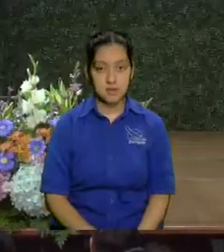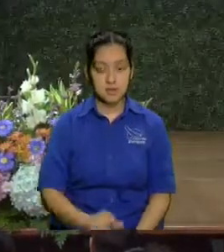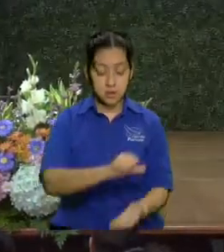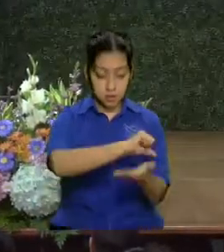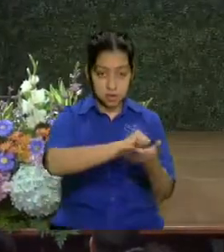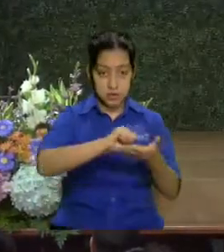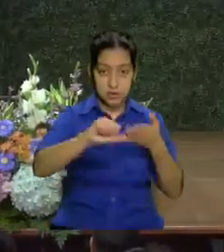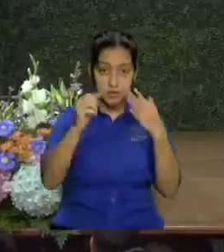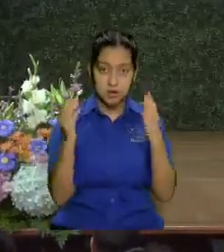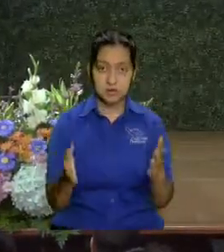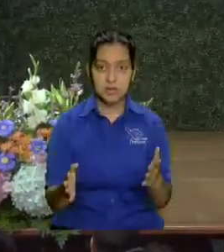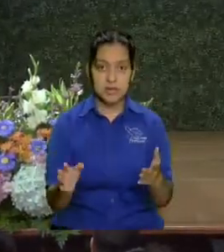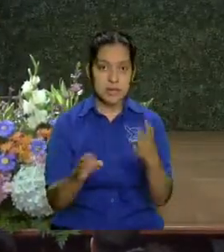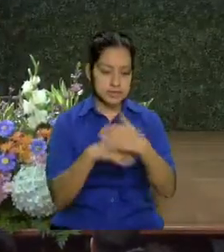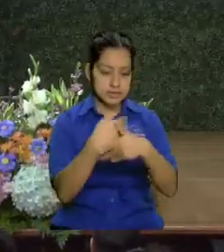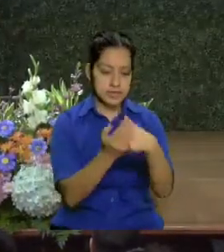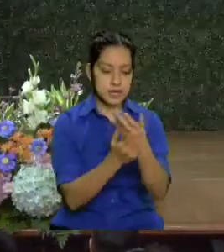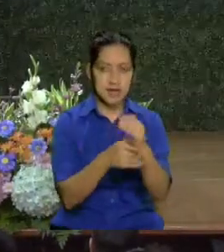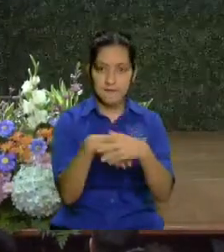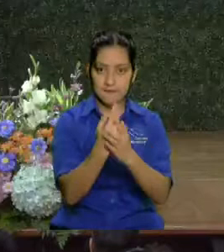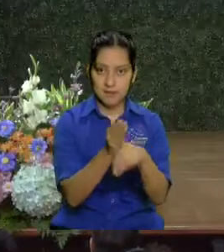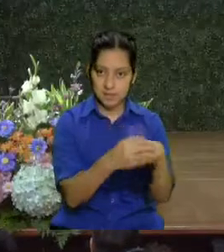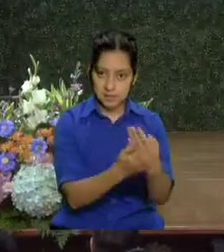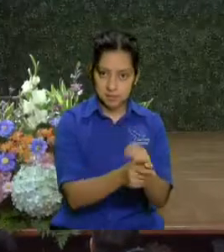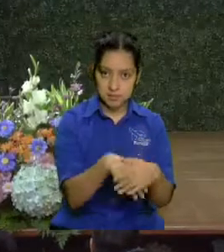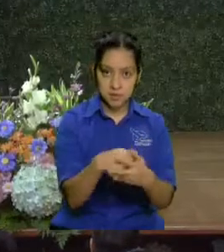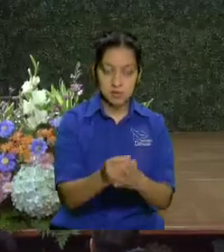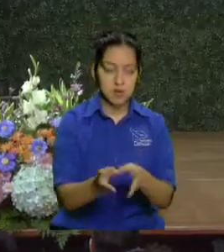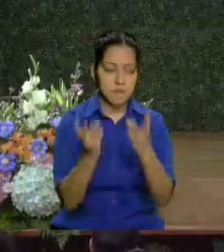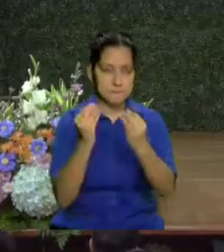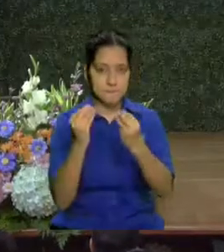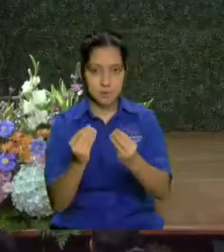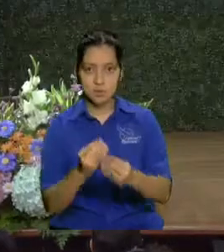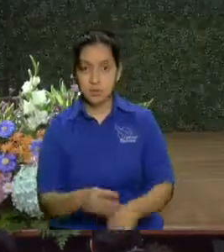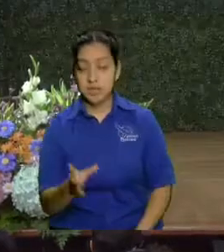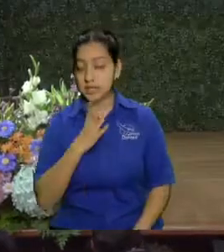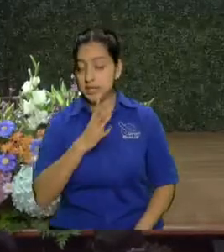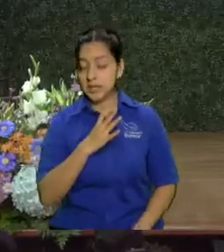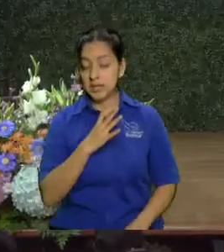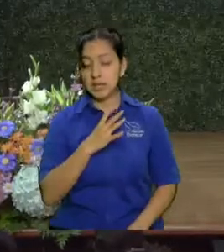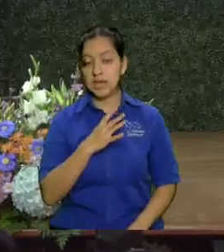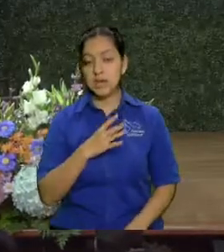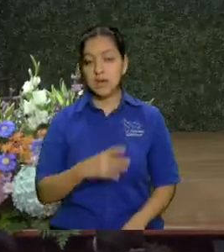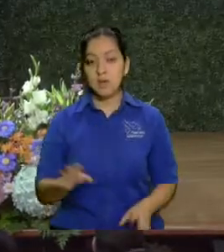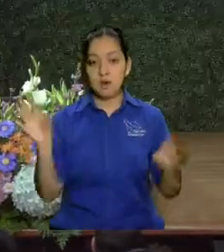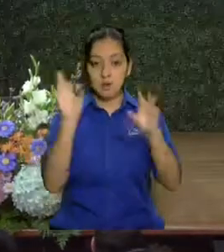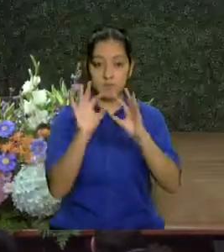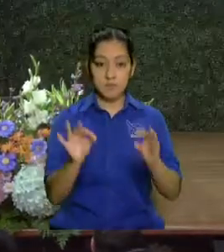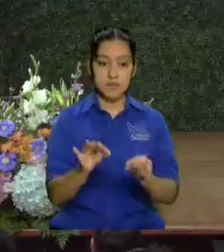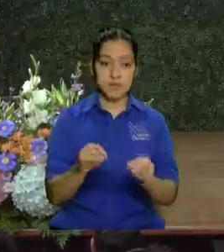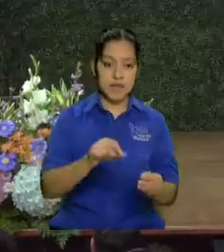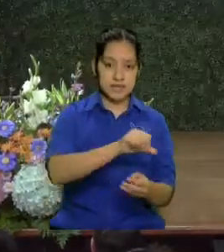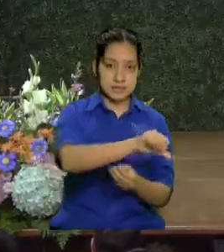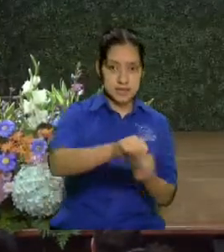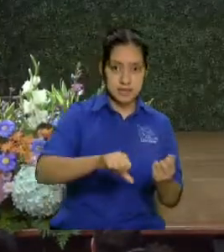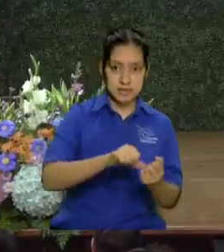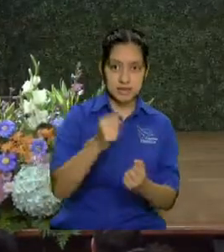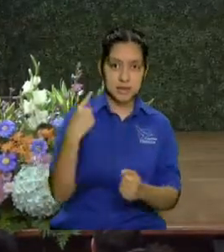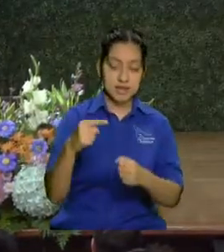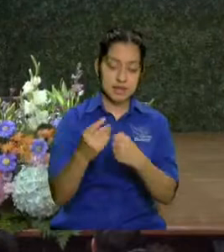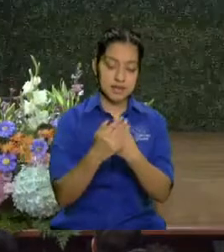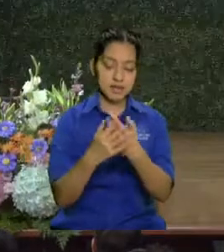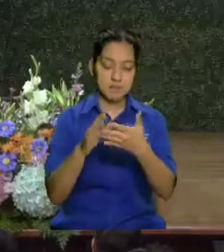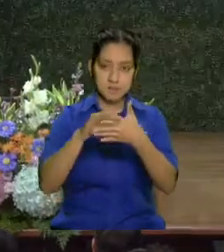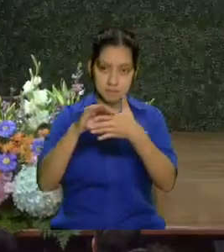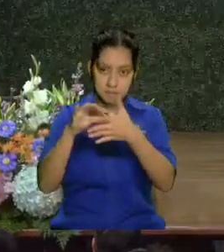todo los cirujanos se lavan demasiado las manos incluso tienen que tener cierto tipo de aceite para que no se les echen a perder la piel de las manos